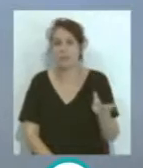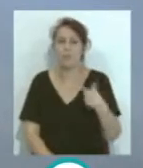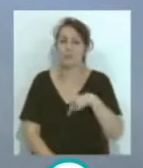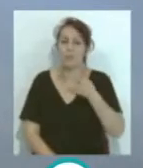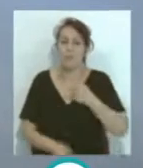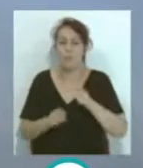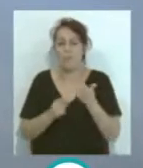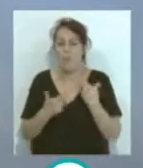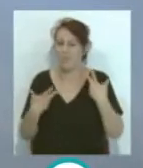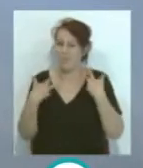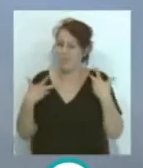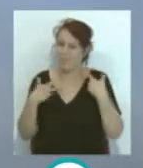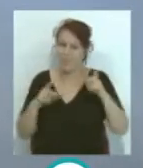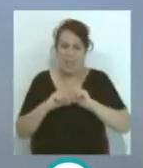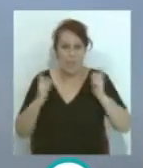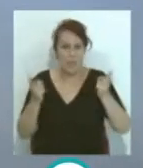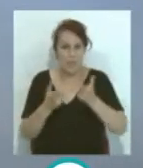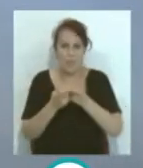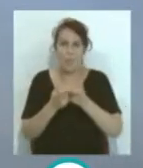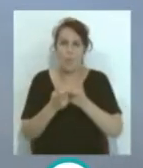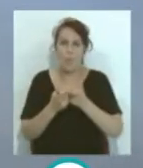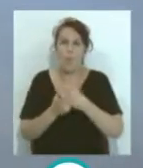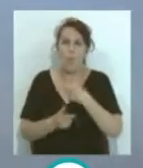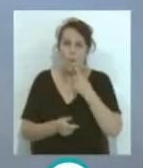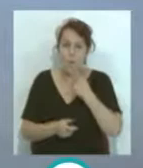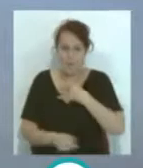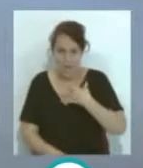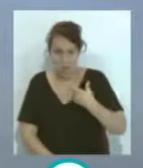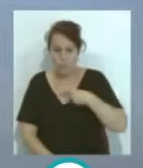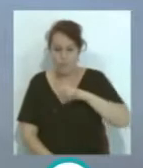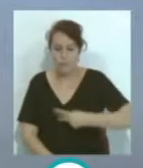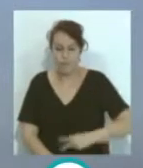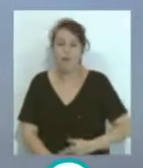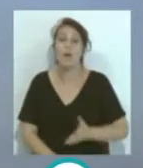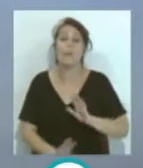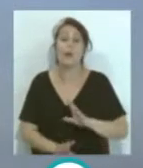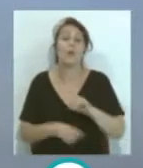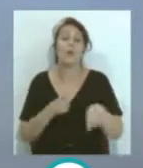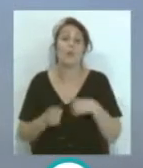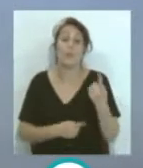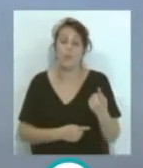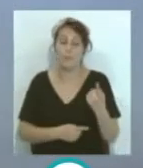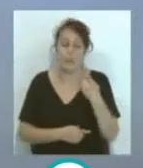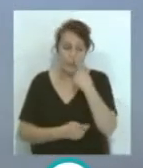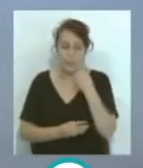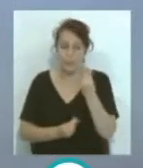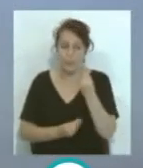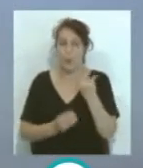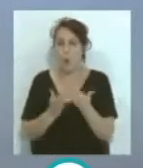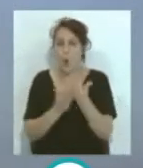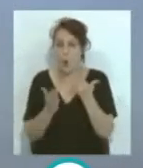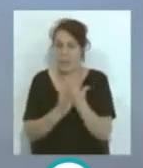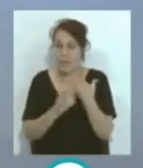pasó bastante mal el equipo... ...con rojo y blanco... ...pero después... ...creo que la jornada...